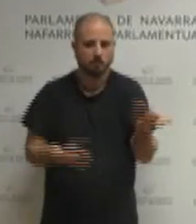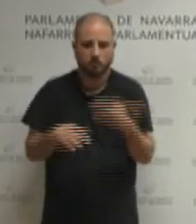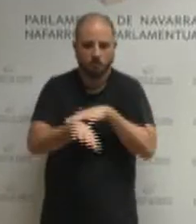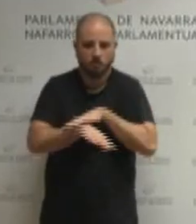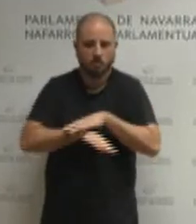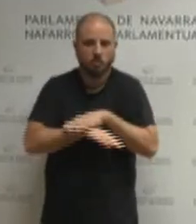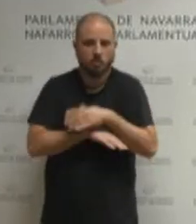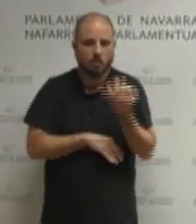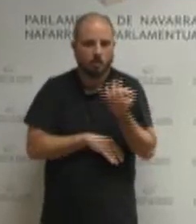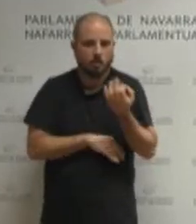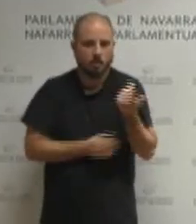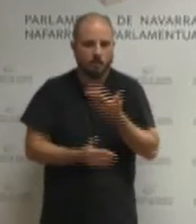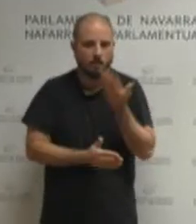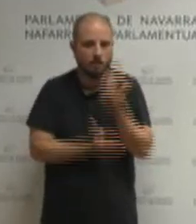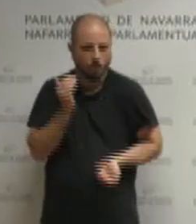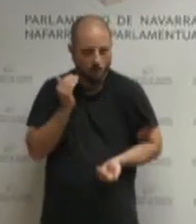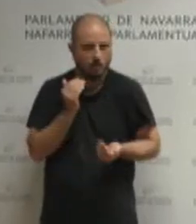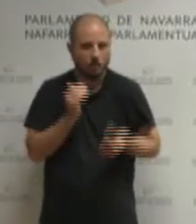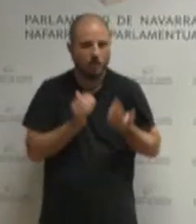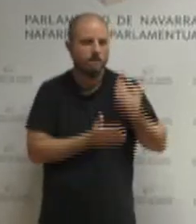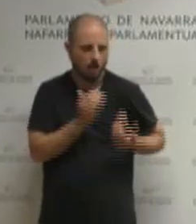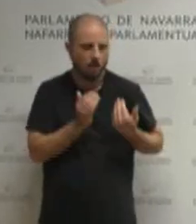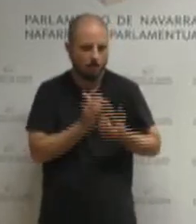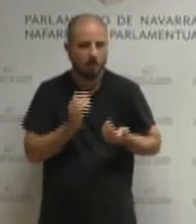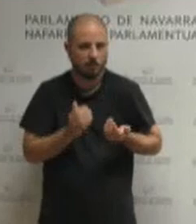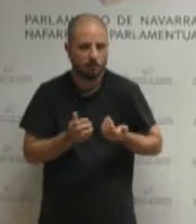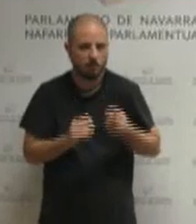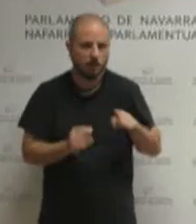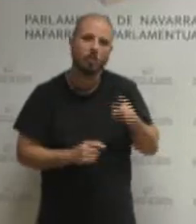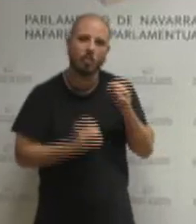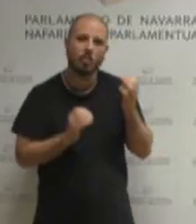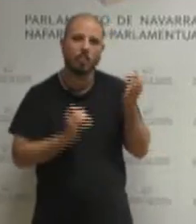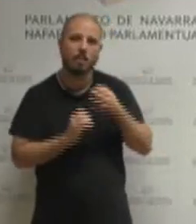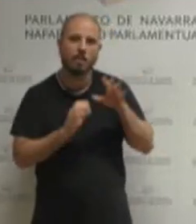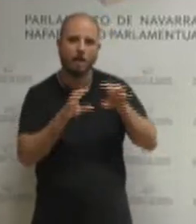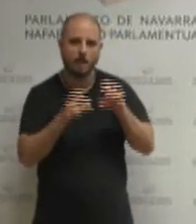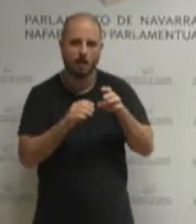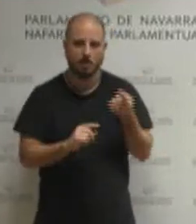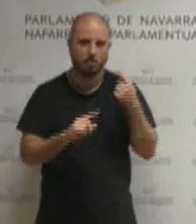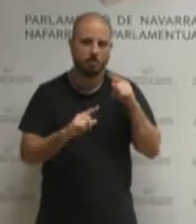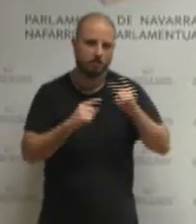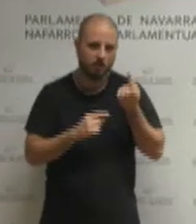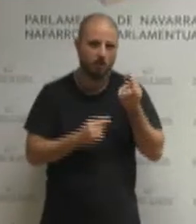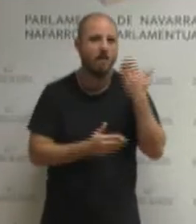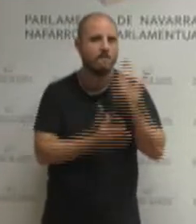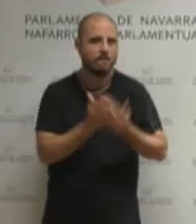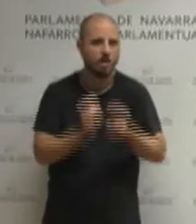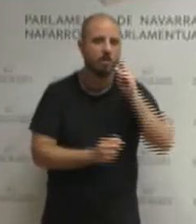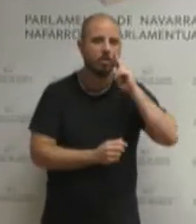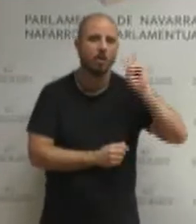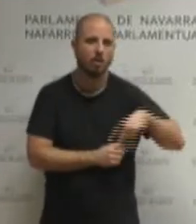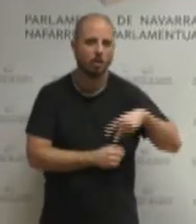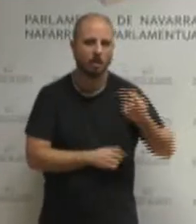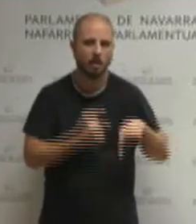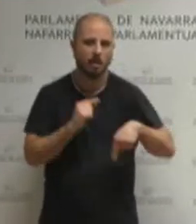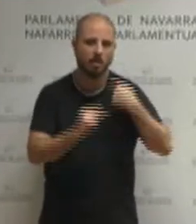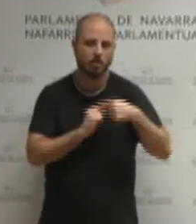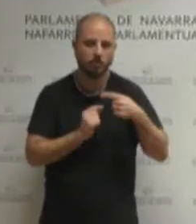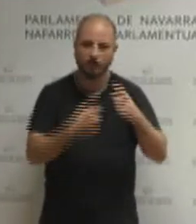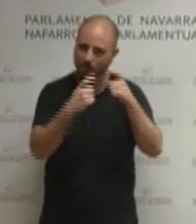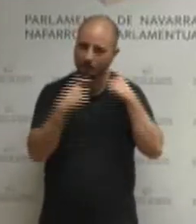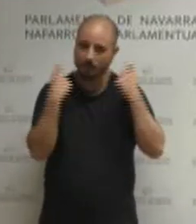de aprender de los errores porque errores se han cometido y lo primero es reconocerlos y establecer mecanismos para que no se repitan